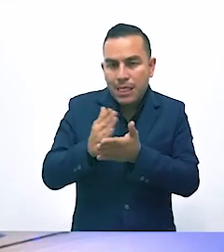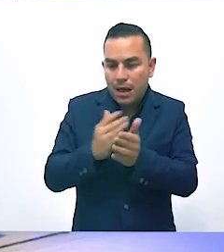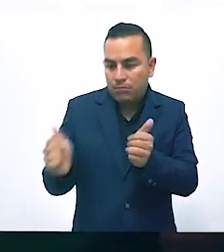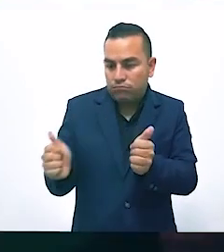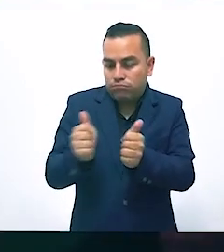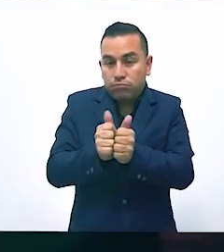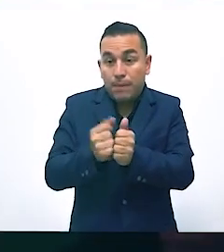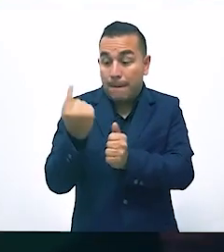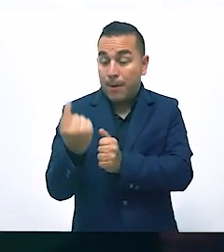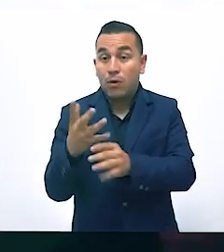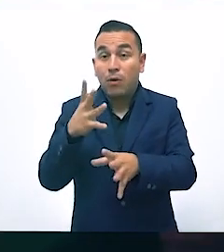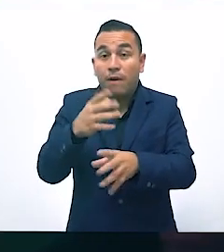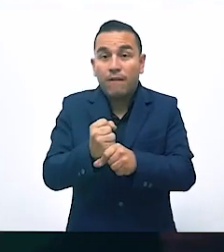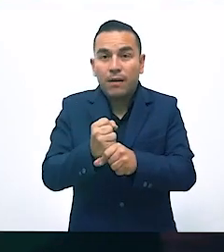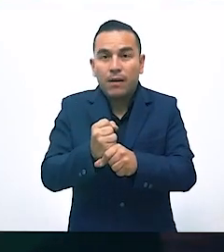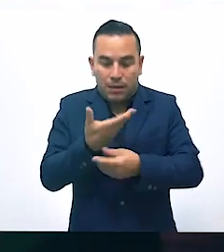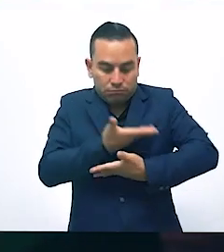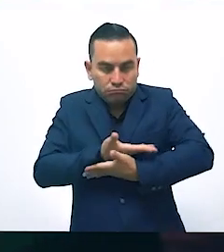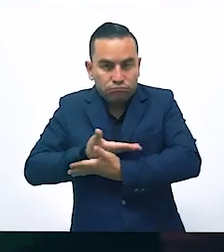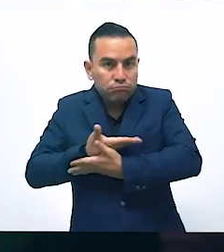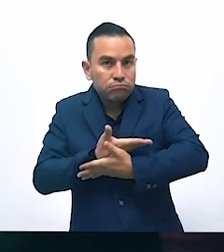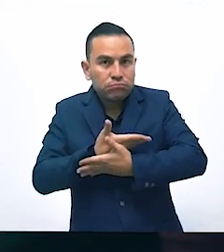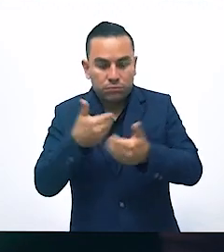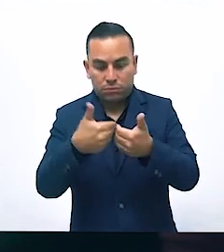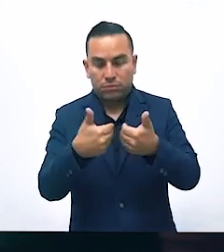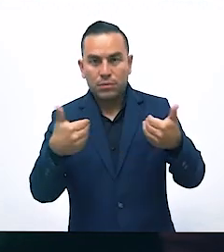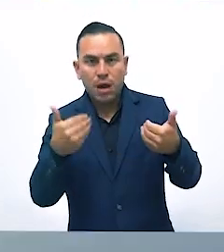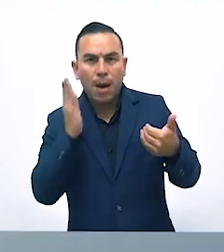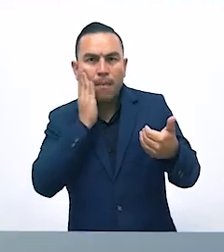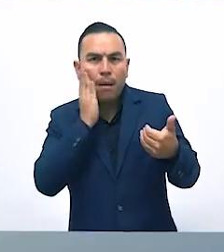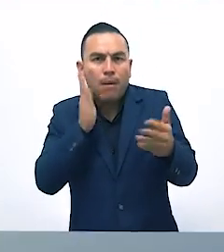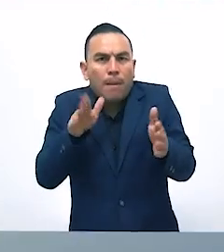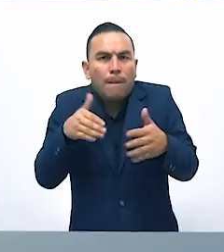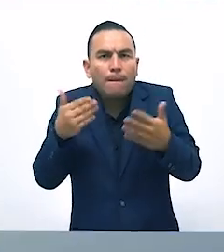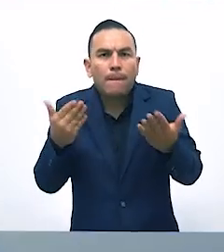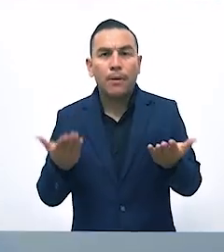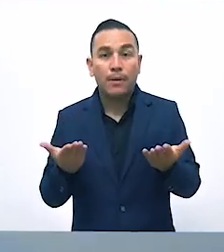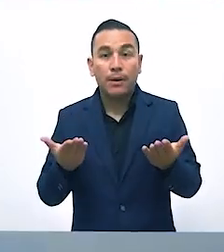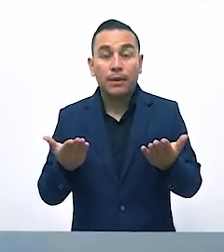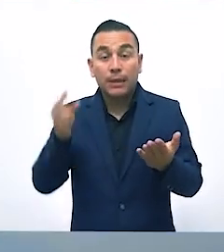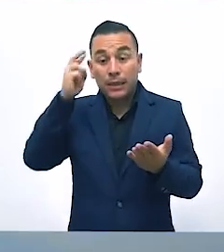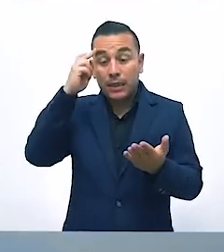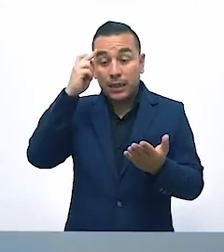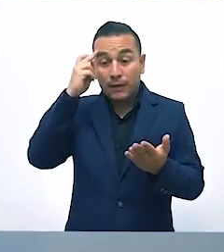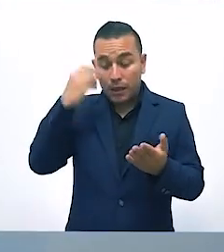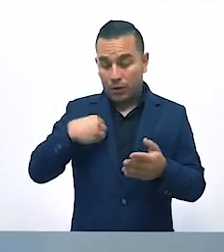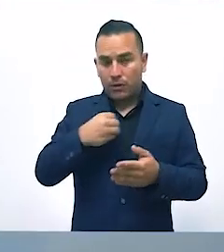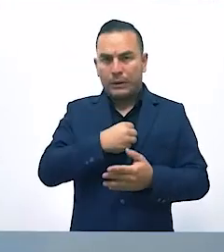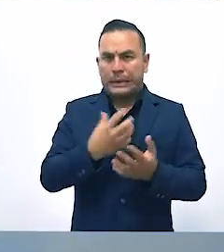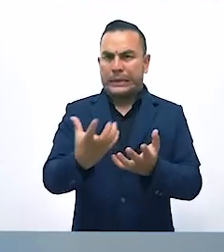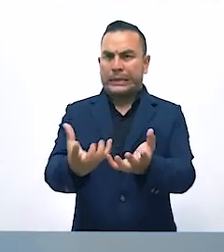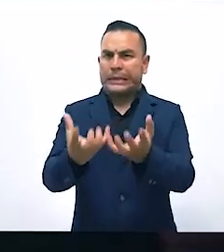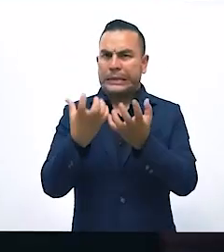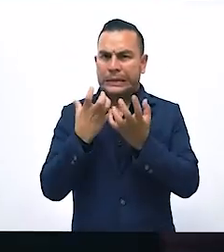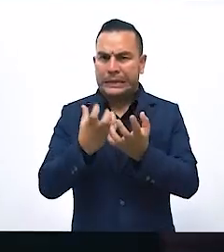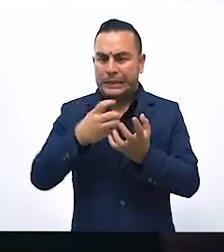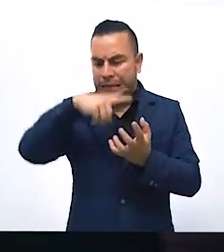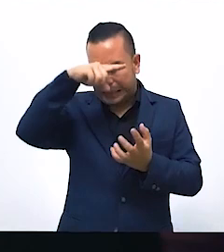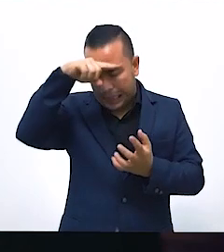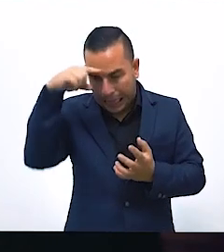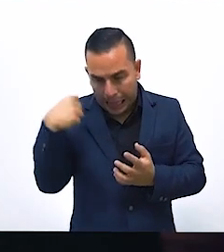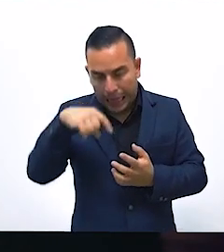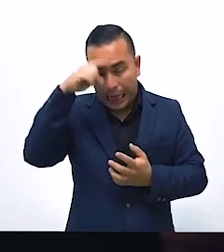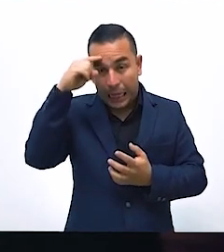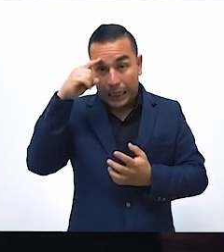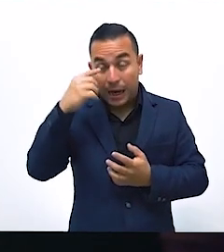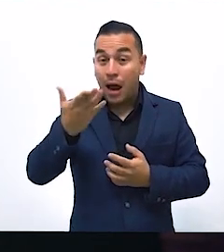confianza. Los bebés. Separados de su mamá. El personal de salud saturado de trabajo. Esta es